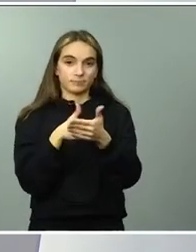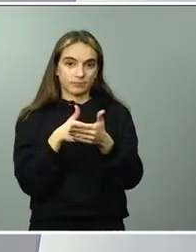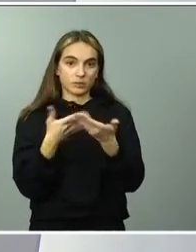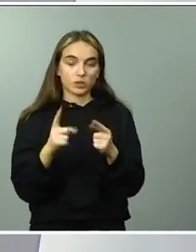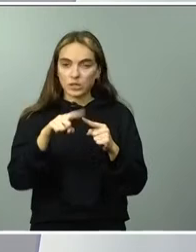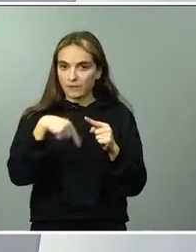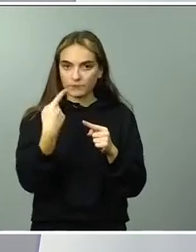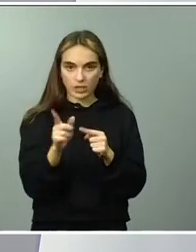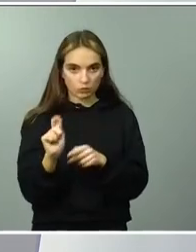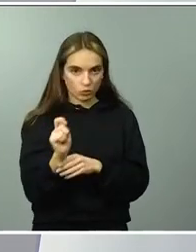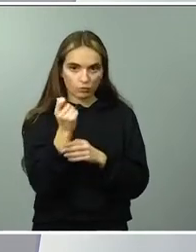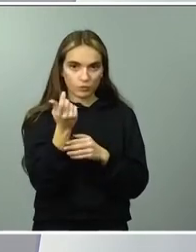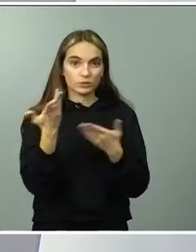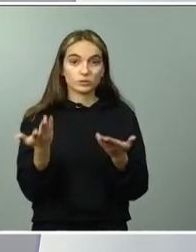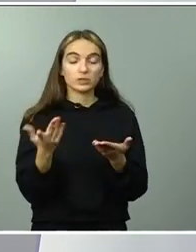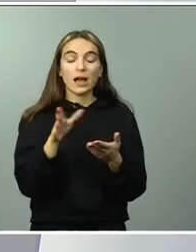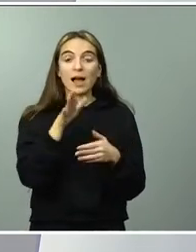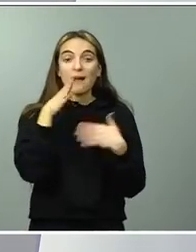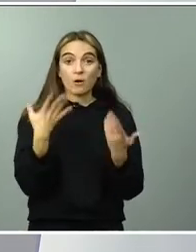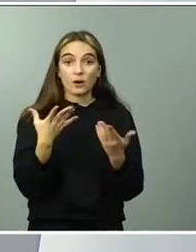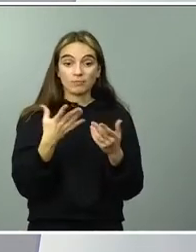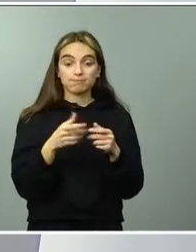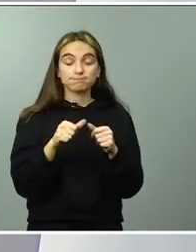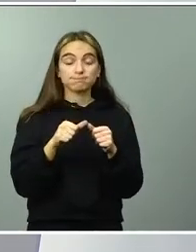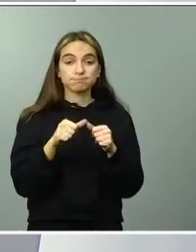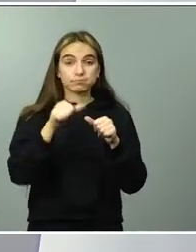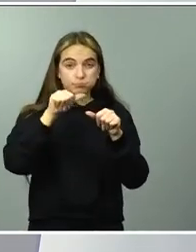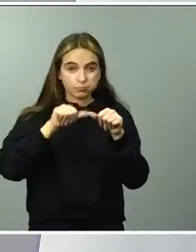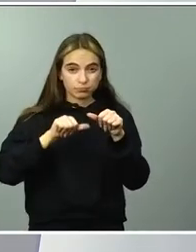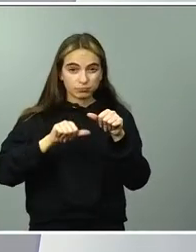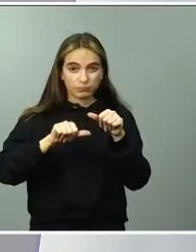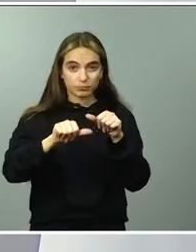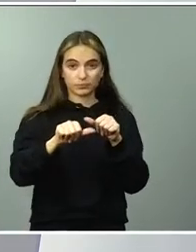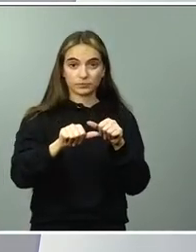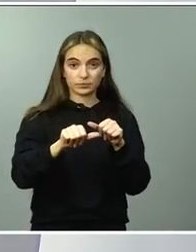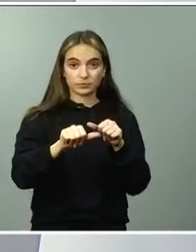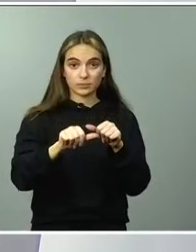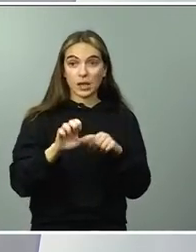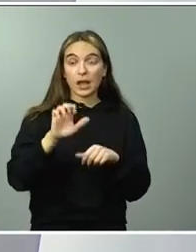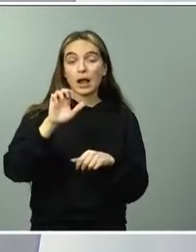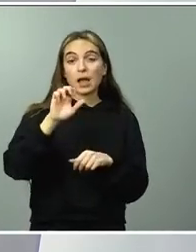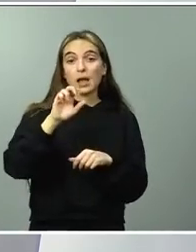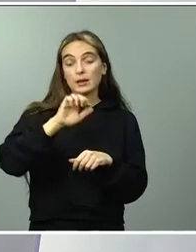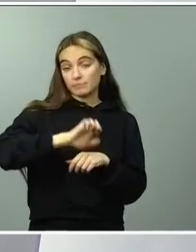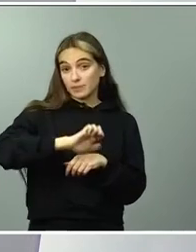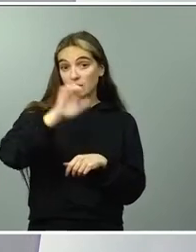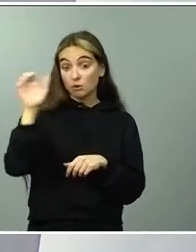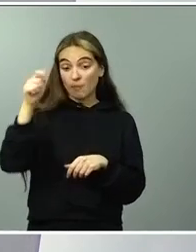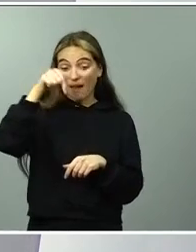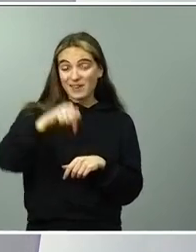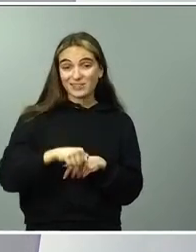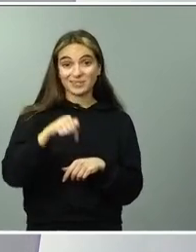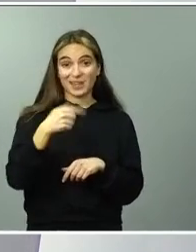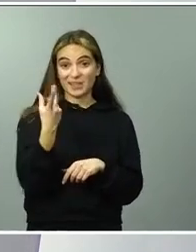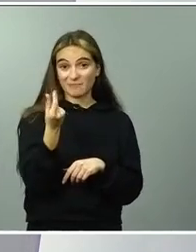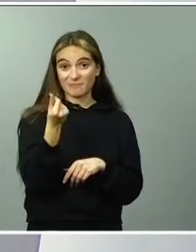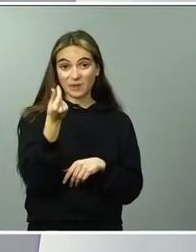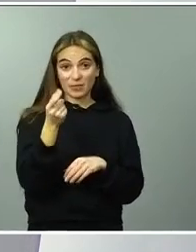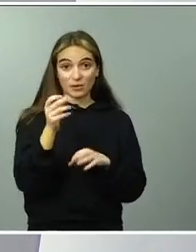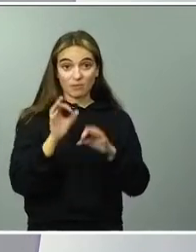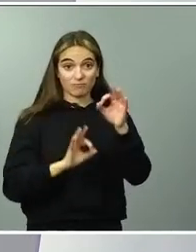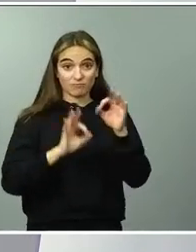la totalidad de la inflación la más baja de la Unión Europea por muchos factores permite que